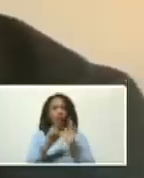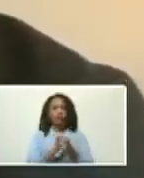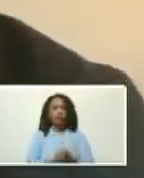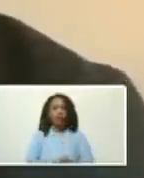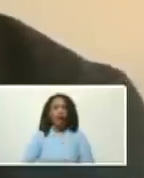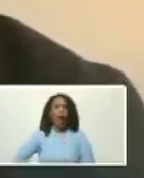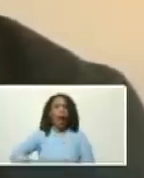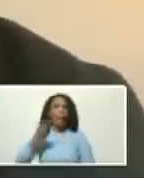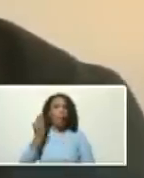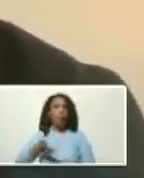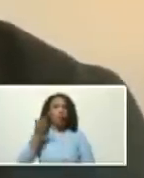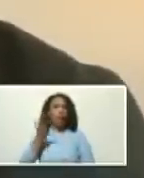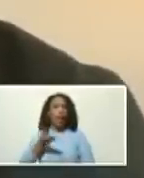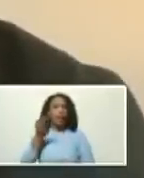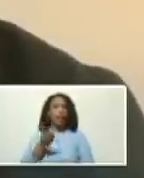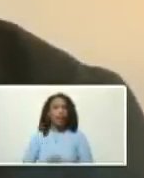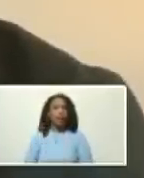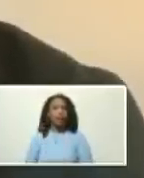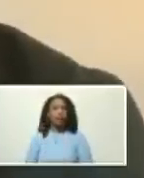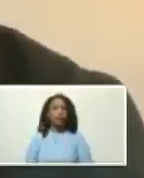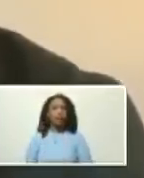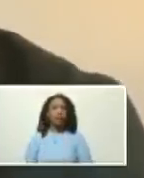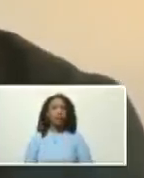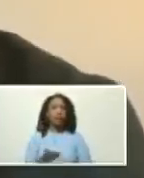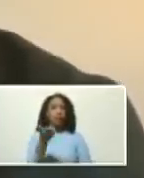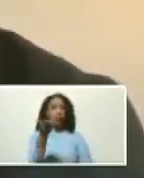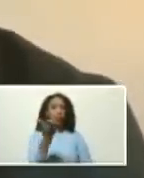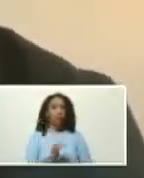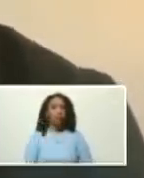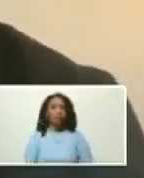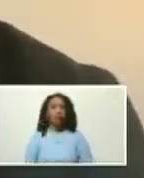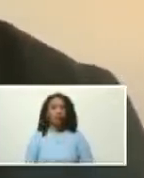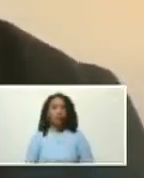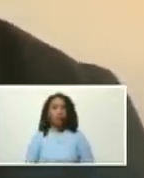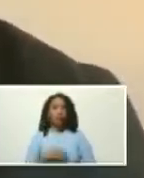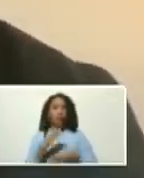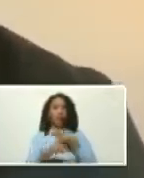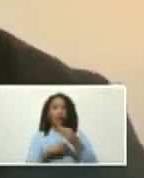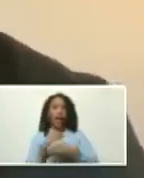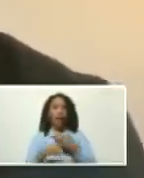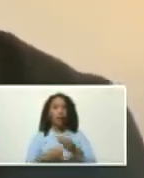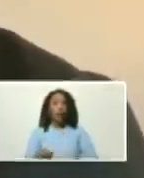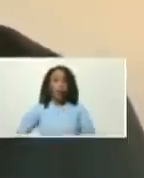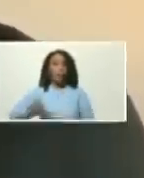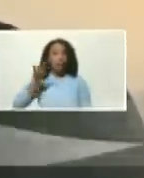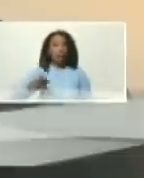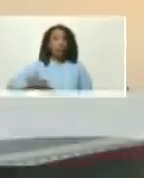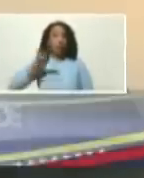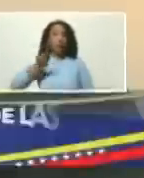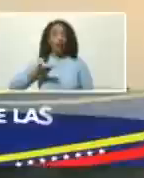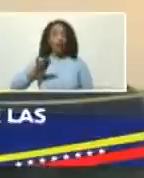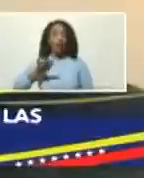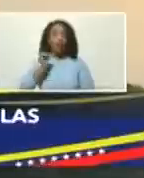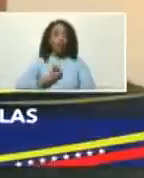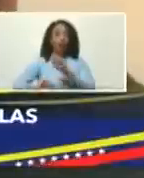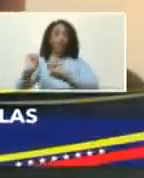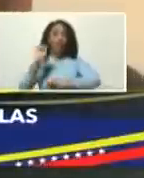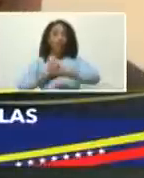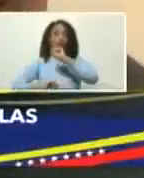fundamentalmente a usted que ha sido pionero defensor